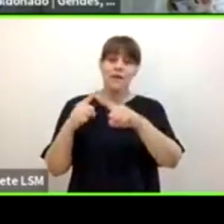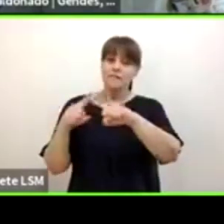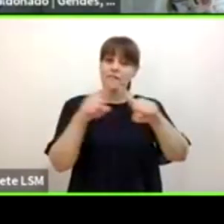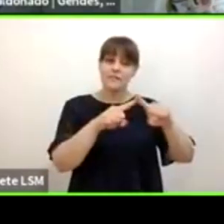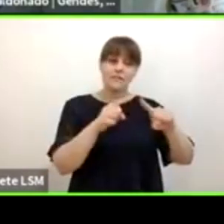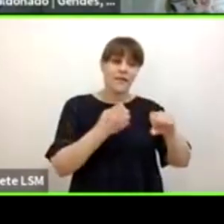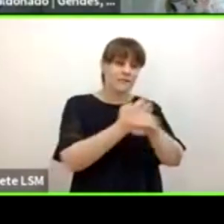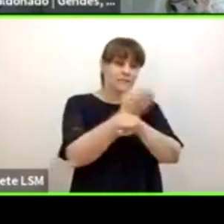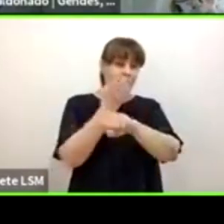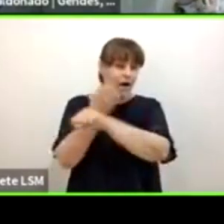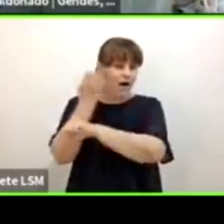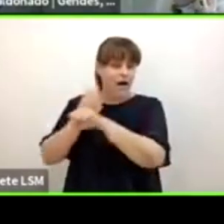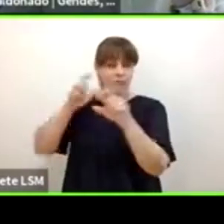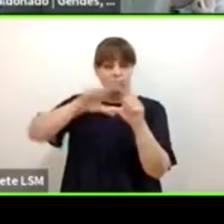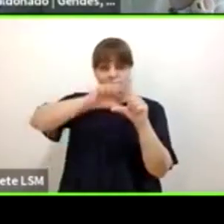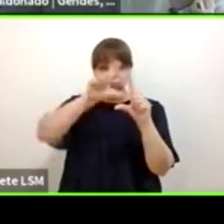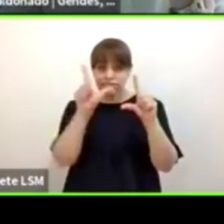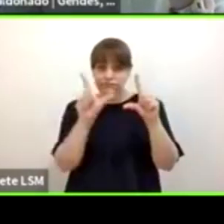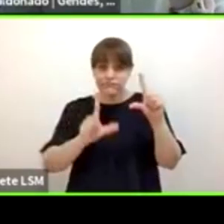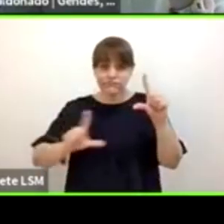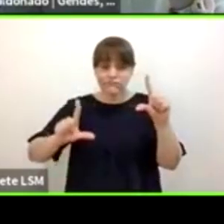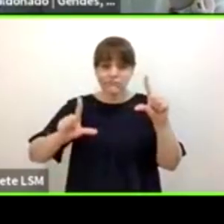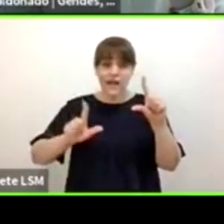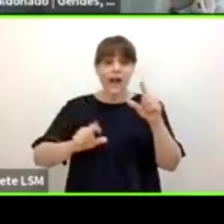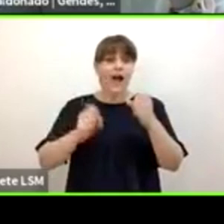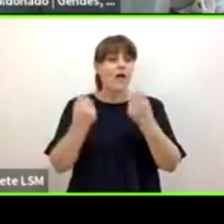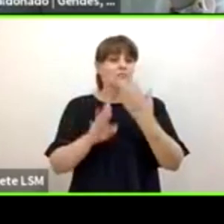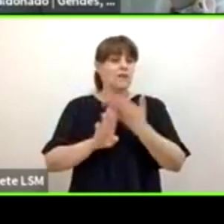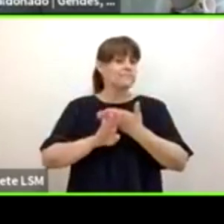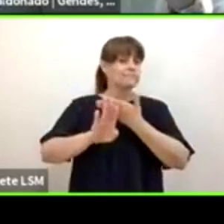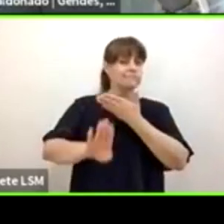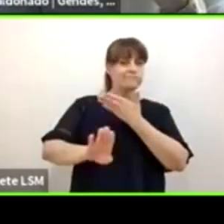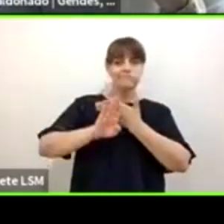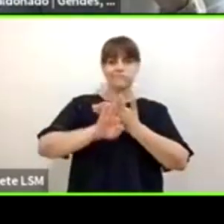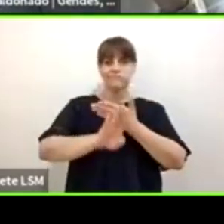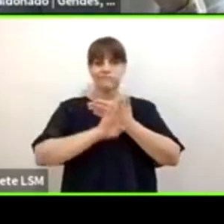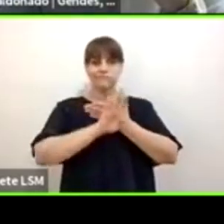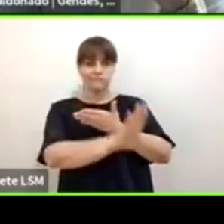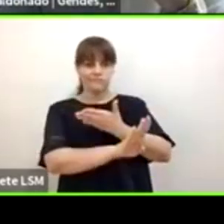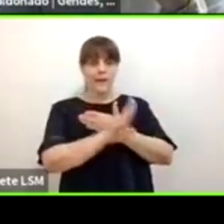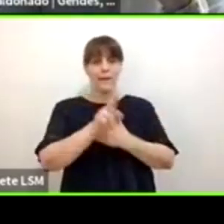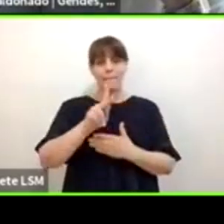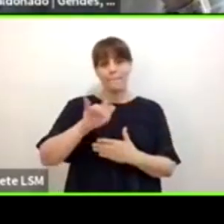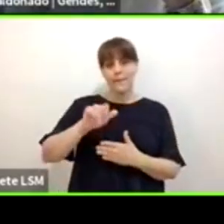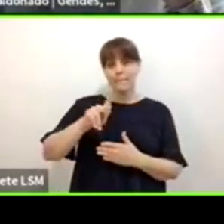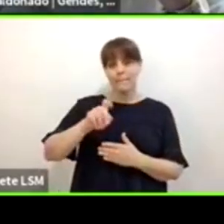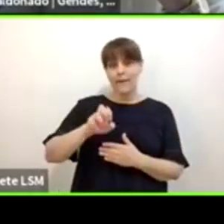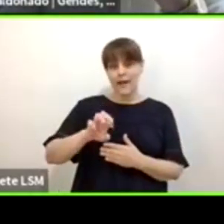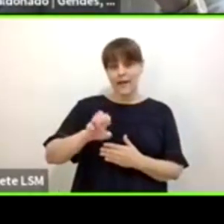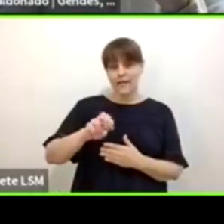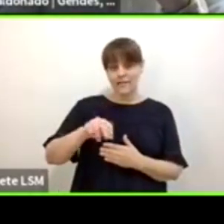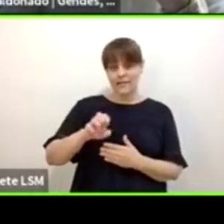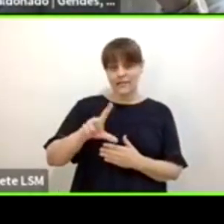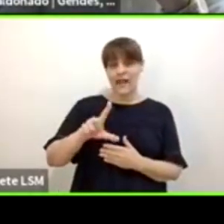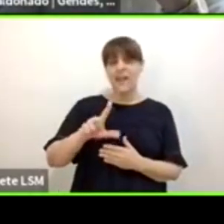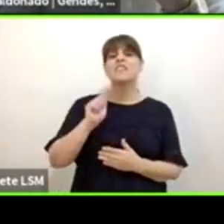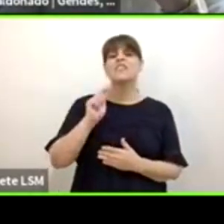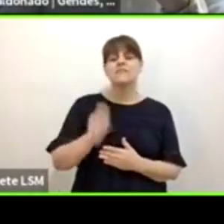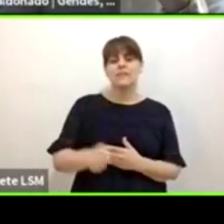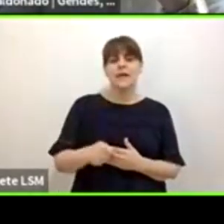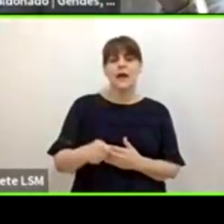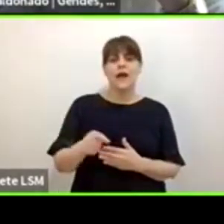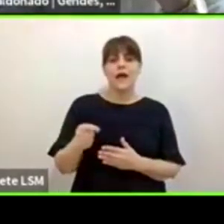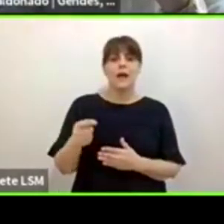estados de la república y con eso que se ha llamado ahora que se llama PIN parental que es el supuesto derecho de los padres o el